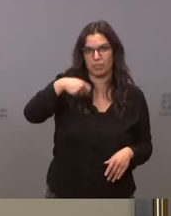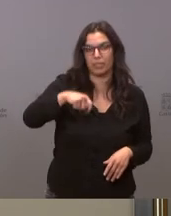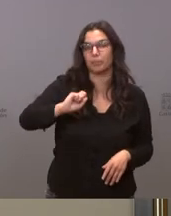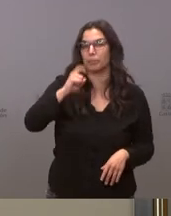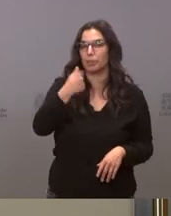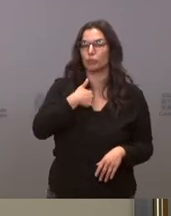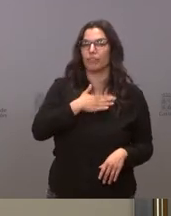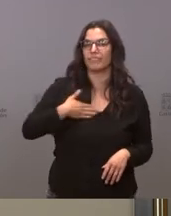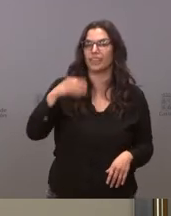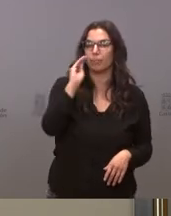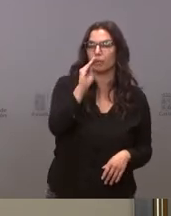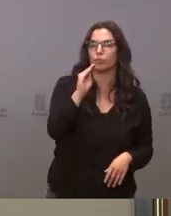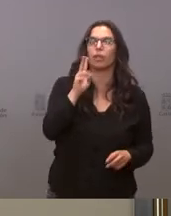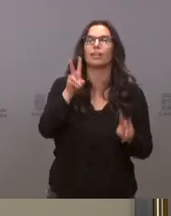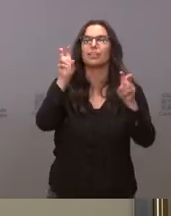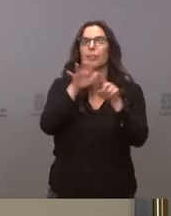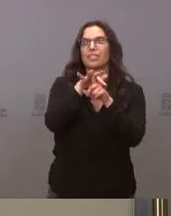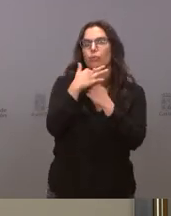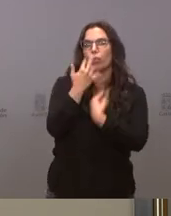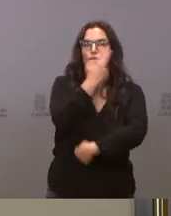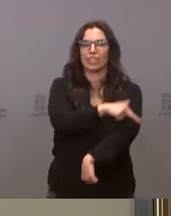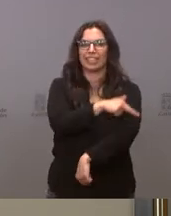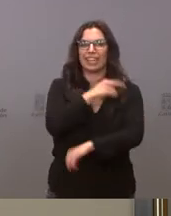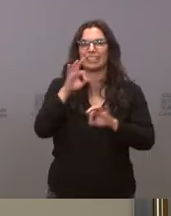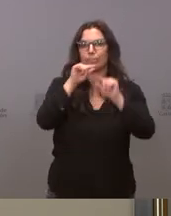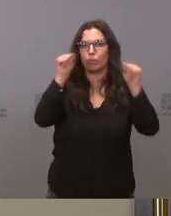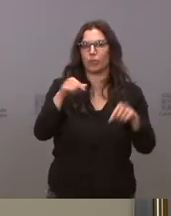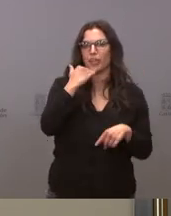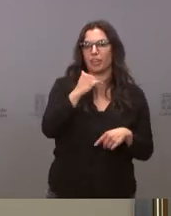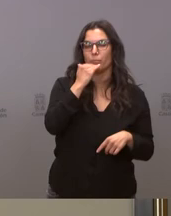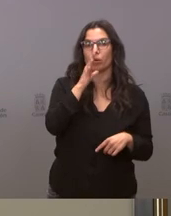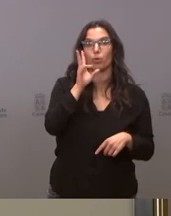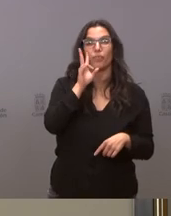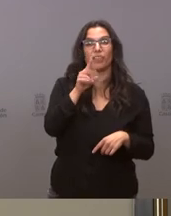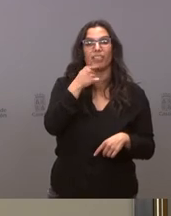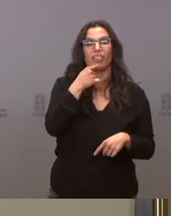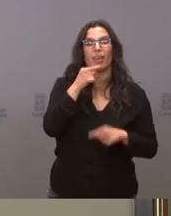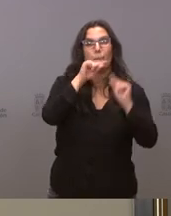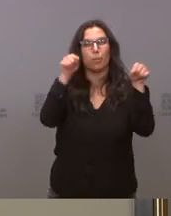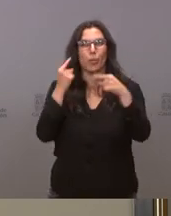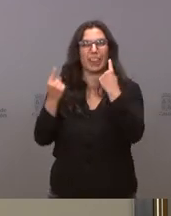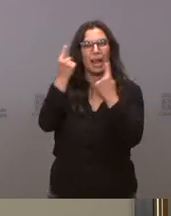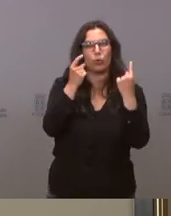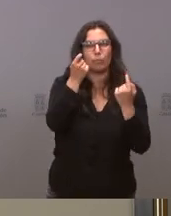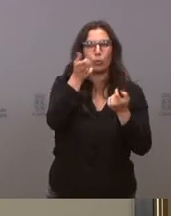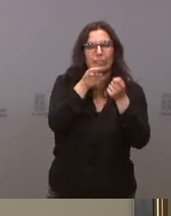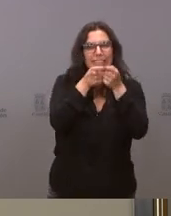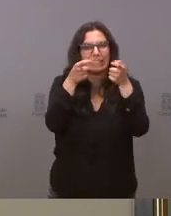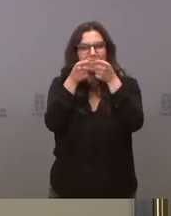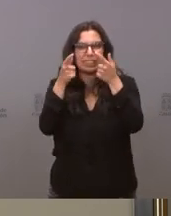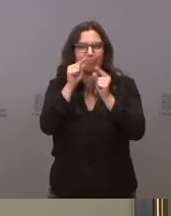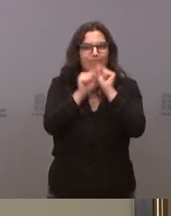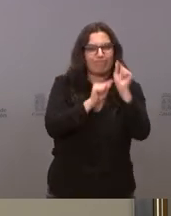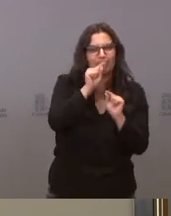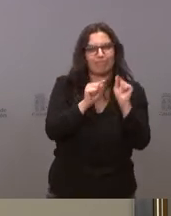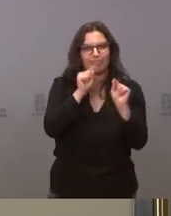que le quería preguntar es por la situación sanitaria de Zamora porque ha comentado que hay algunas provincias que bueno que están teniendo algún problema de contagios